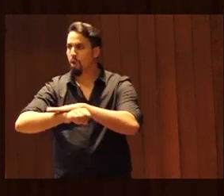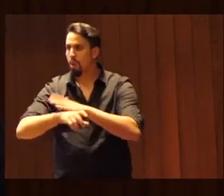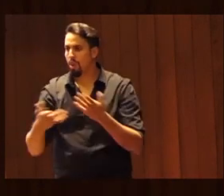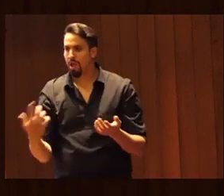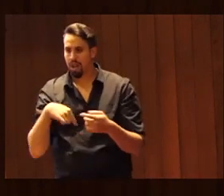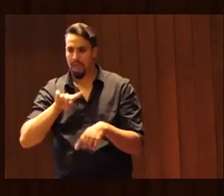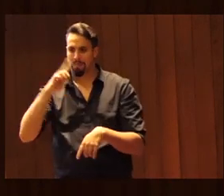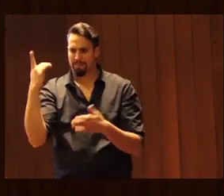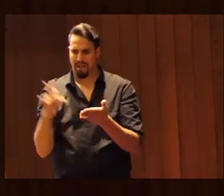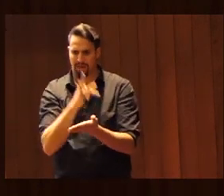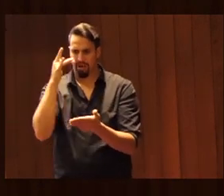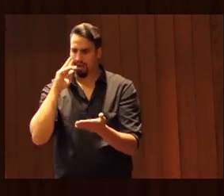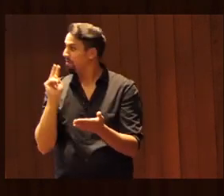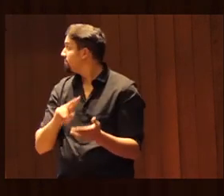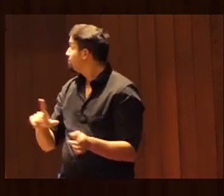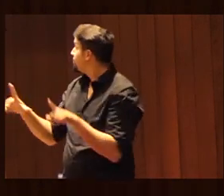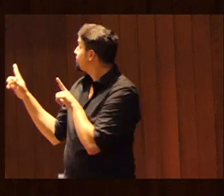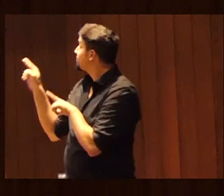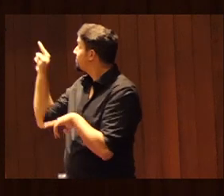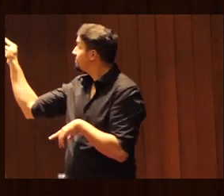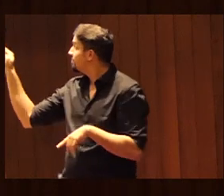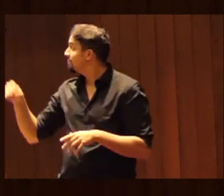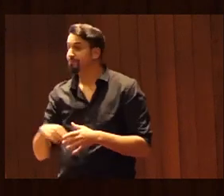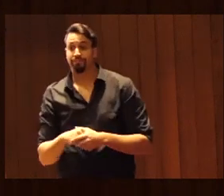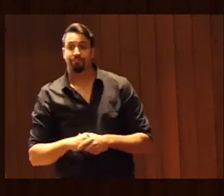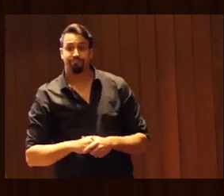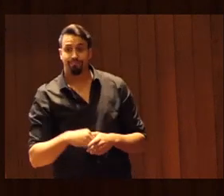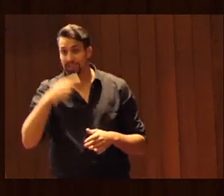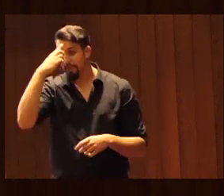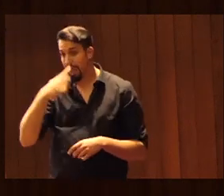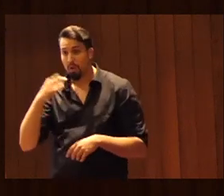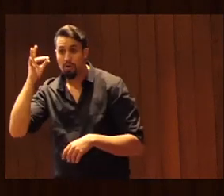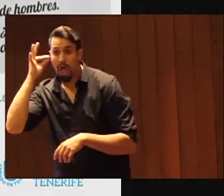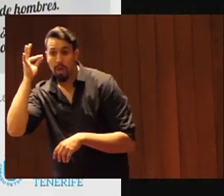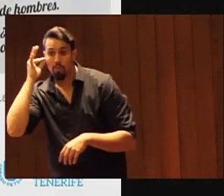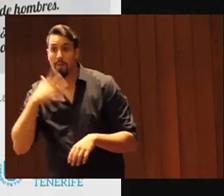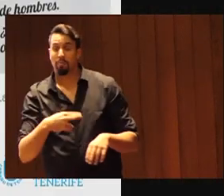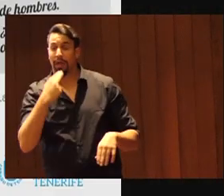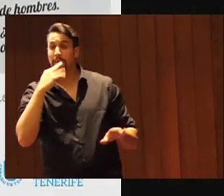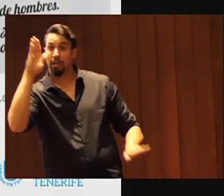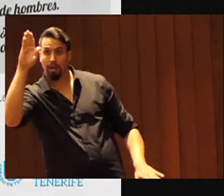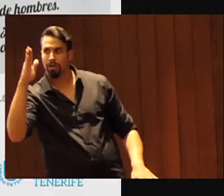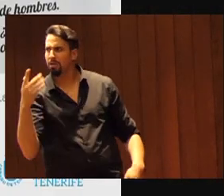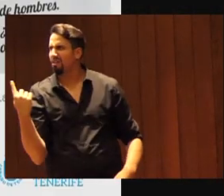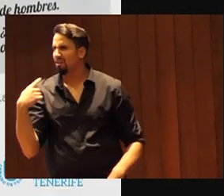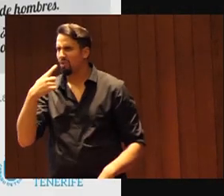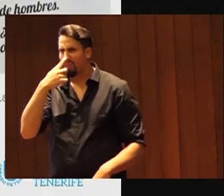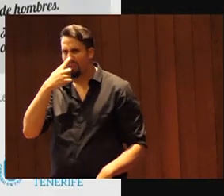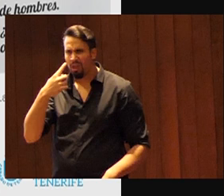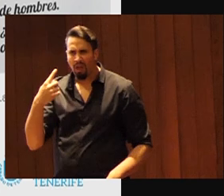primera página que abrí me encontré esta esta imagen ¿no? una mujer puede arbitrar y yo decía ¿esto de qué año será?